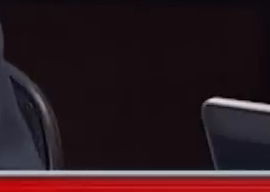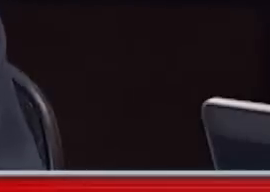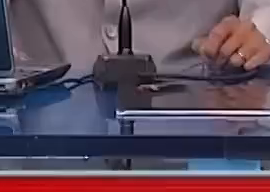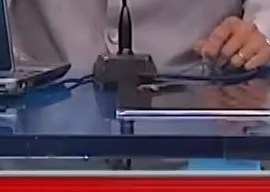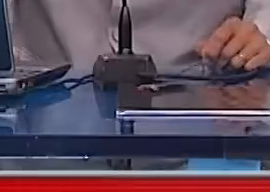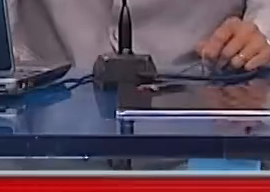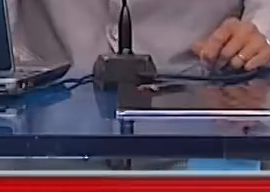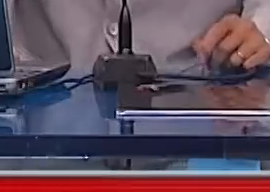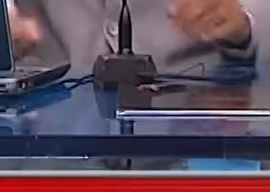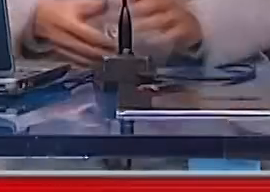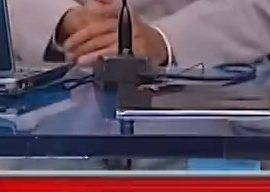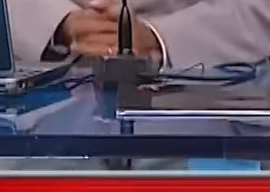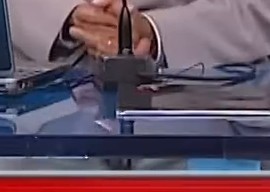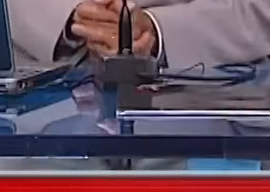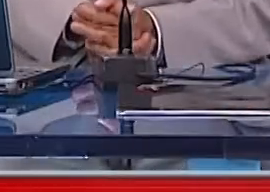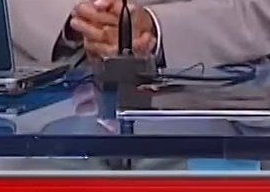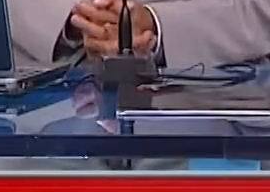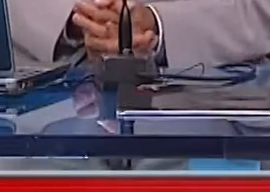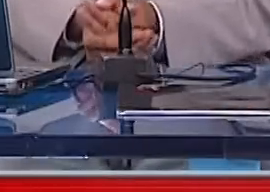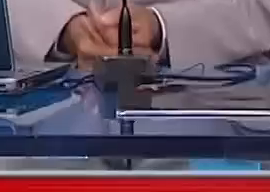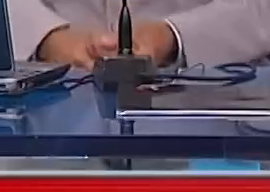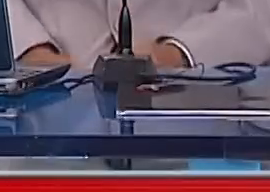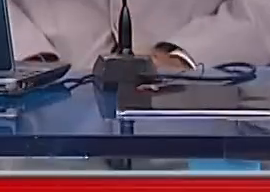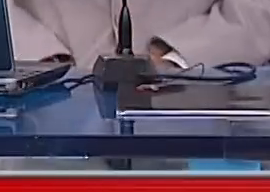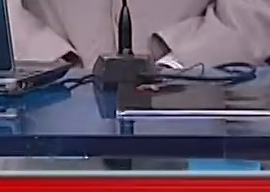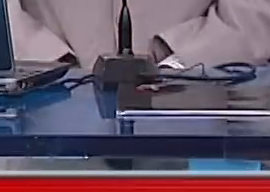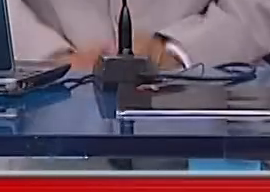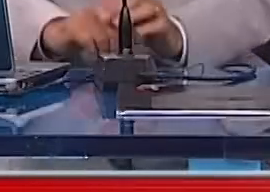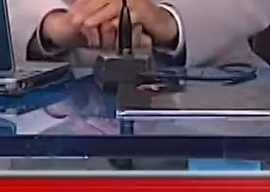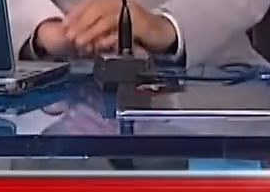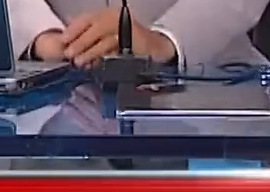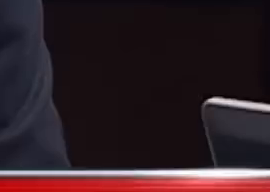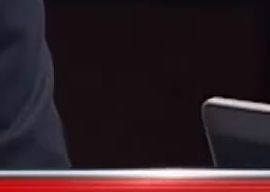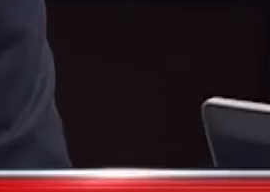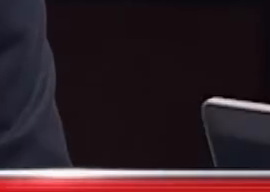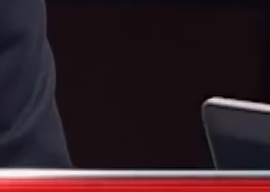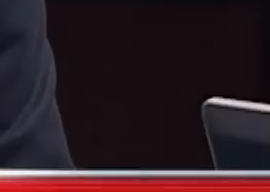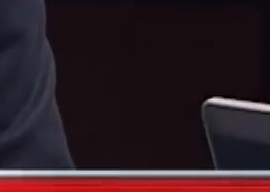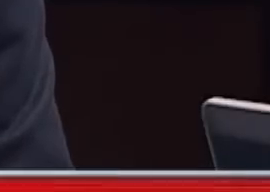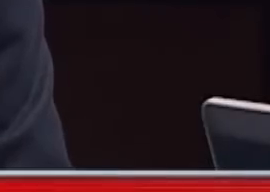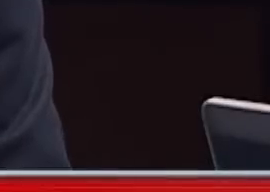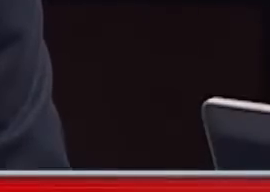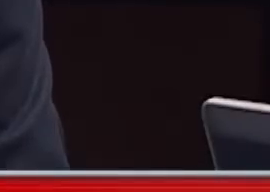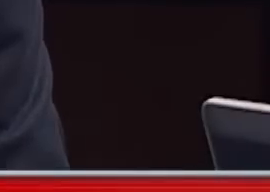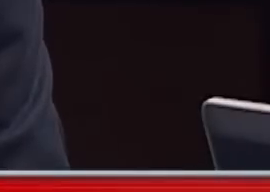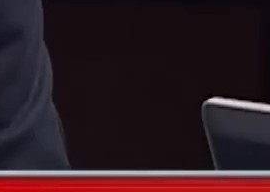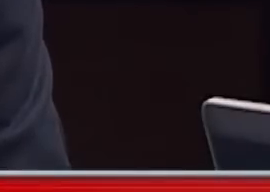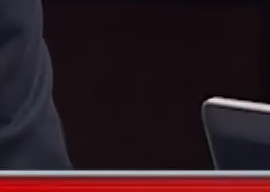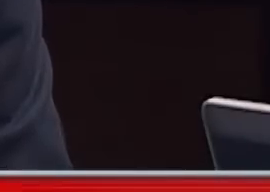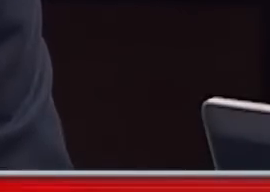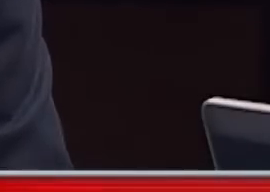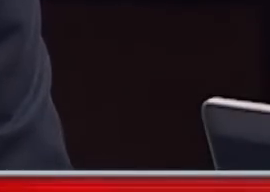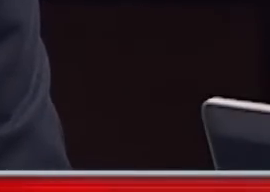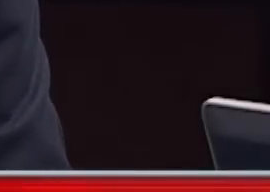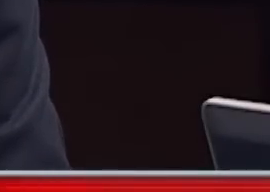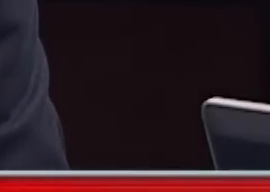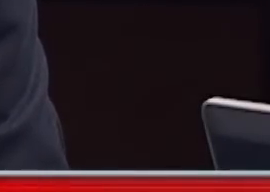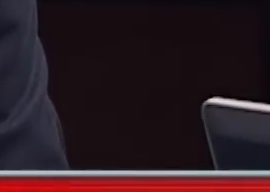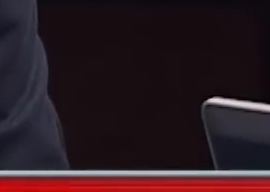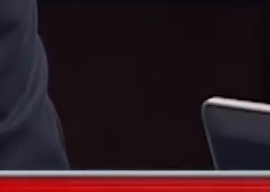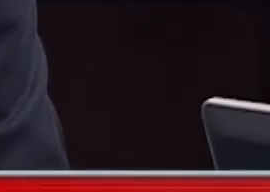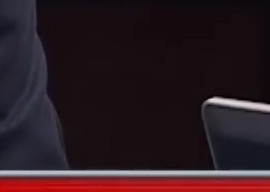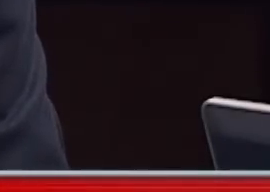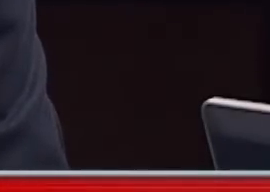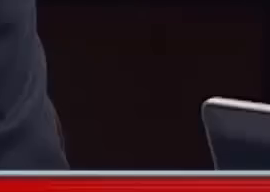Edgardo, vamos a saludar al doctor Nelson Castro. Así es. Hola doctor, Sergio Lapegüe, ¿cómo le va? Hola, tal Sergio? ¿Cómo estás? Hola Edgardo, ¿cómo están? Buenas